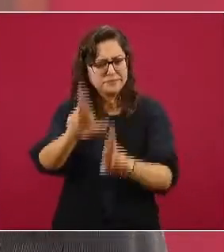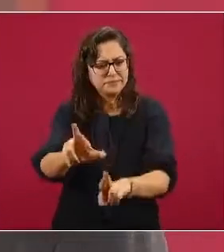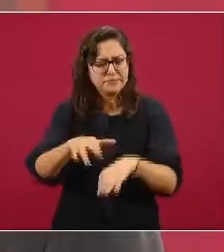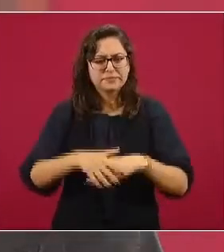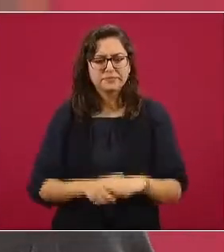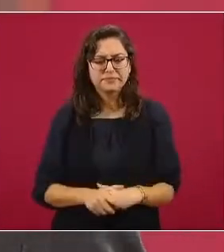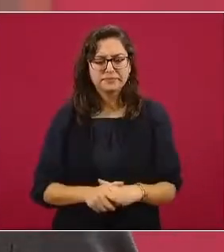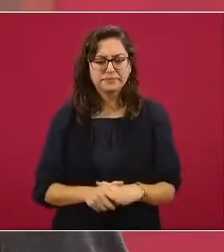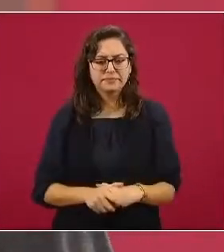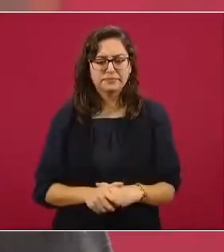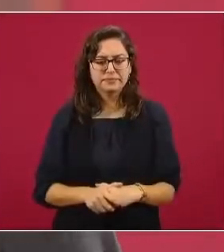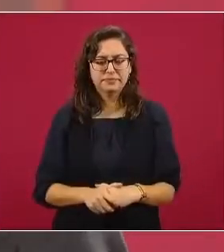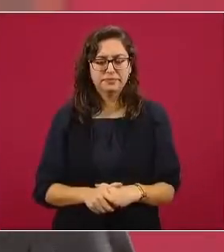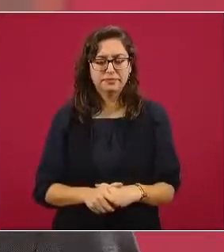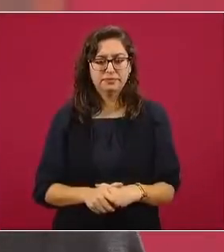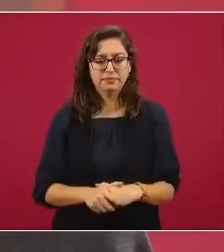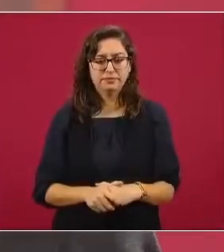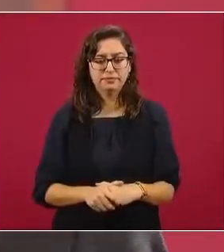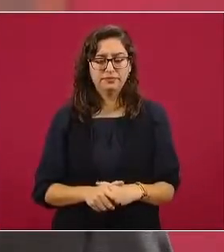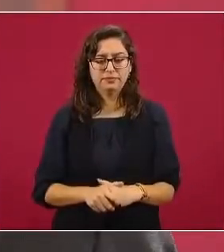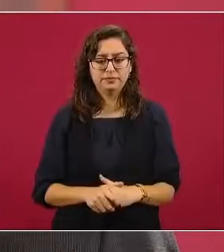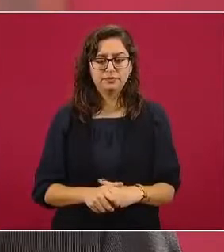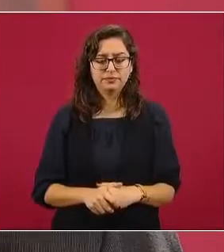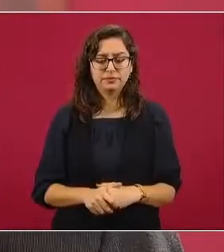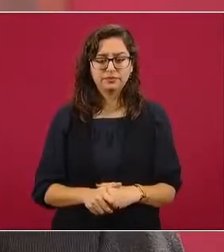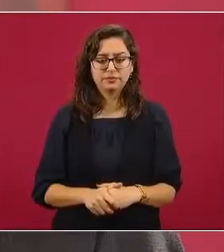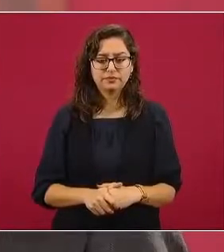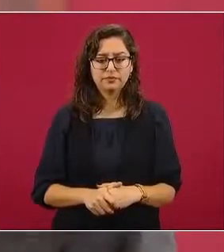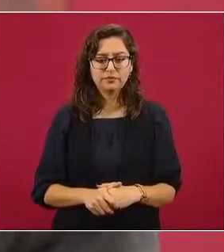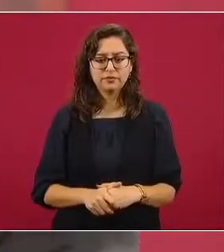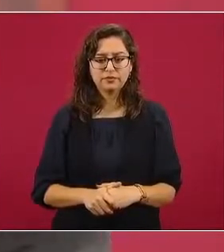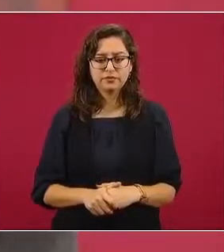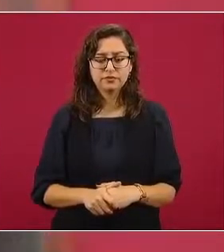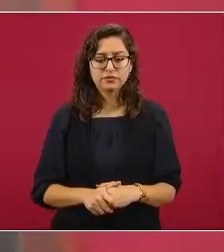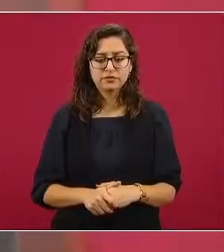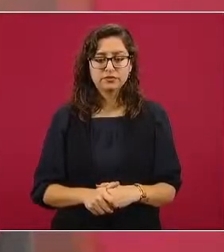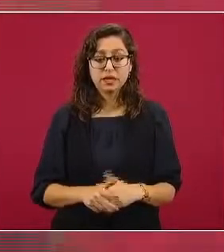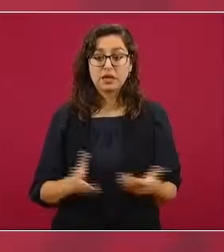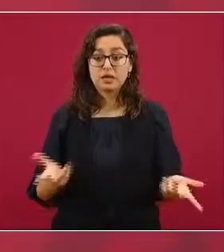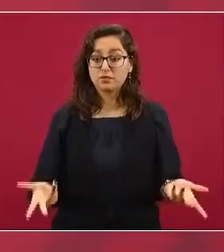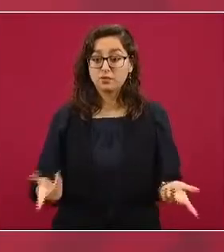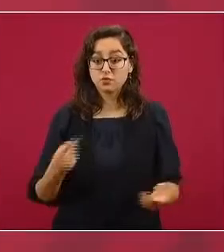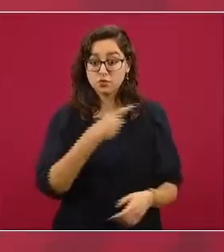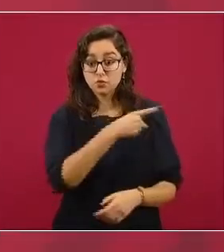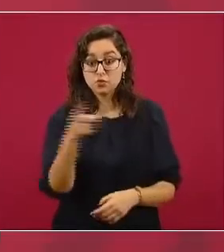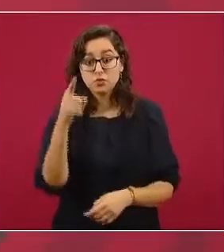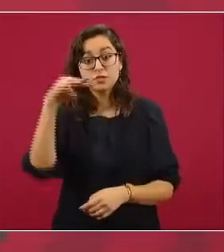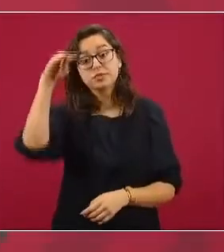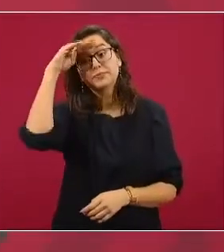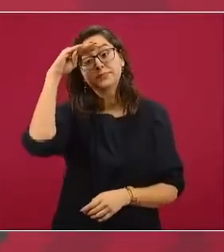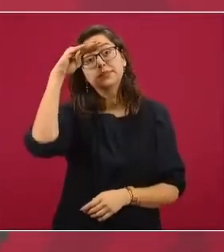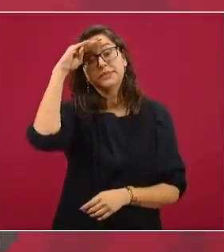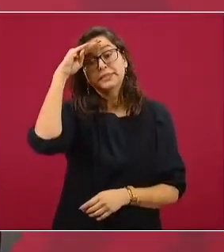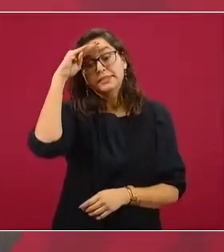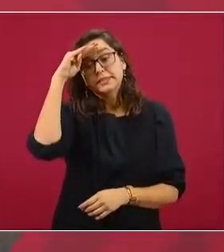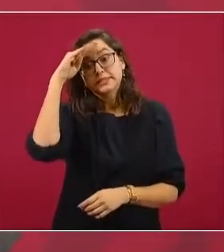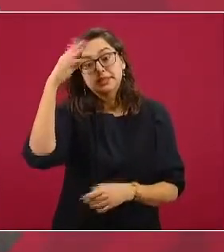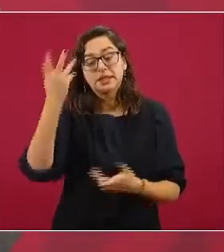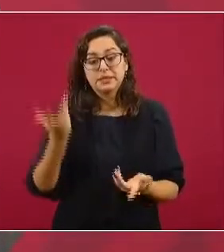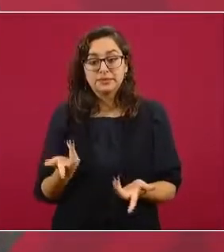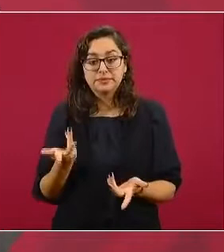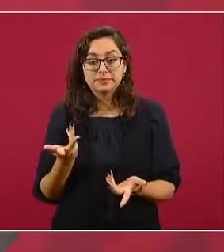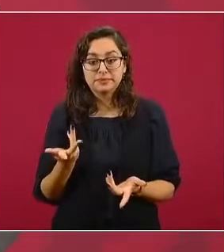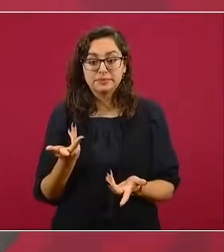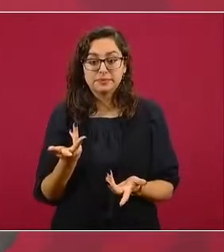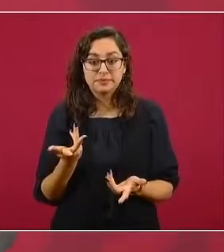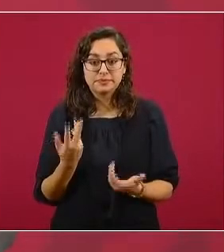Nada más piensen que unos votaron